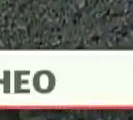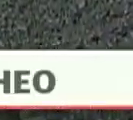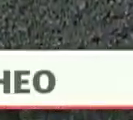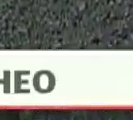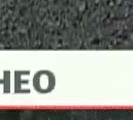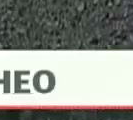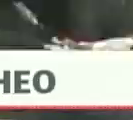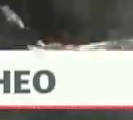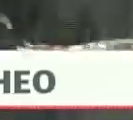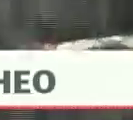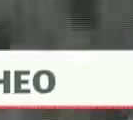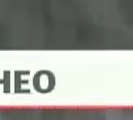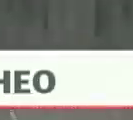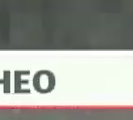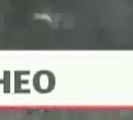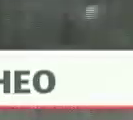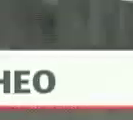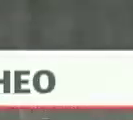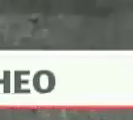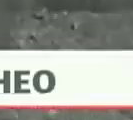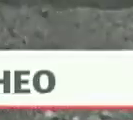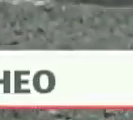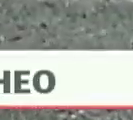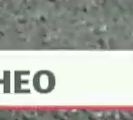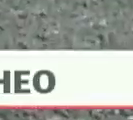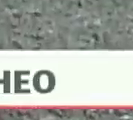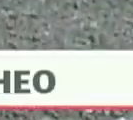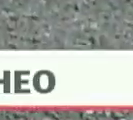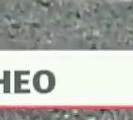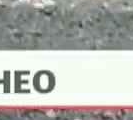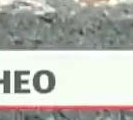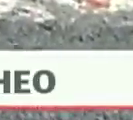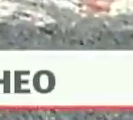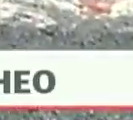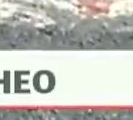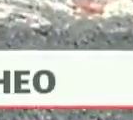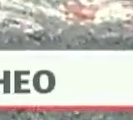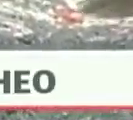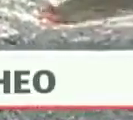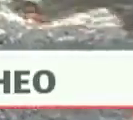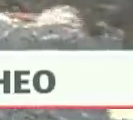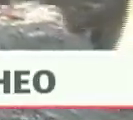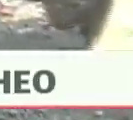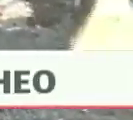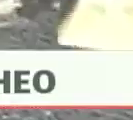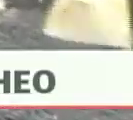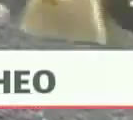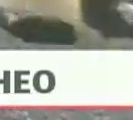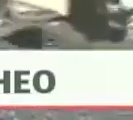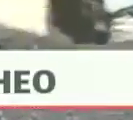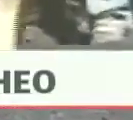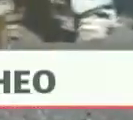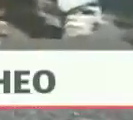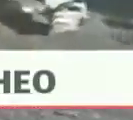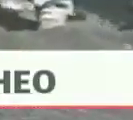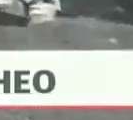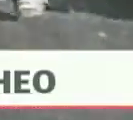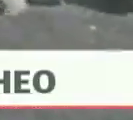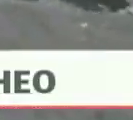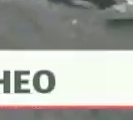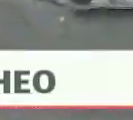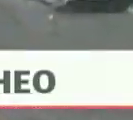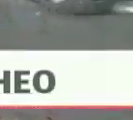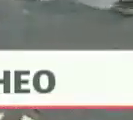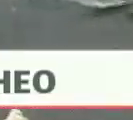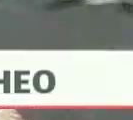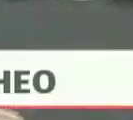alcaldesa y estamos aquí y seguiremos estando en esta emblemática parroquia del presidente Nicolás Maduro y aquí vamos a